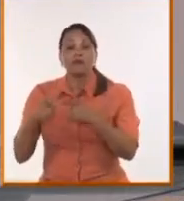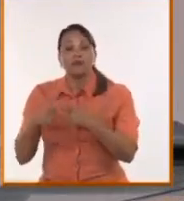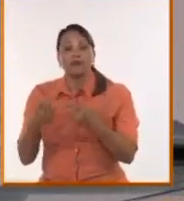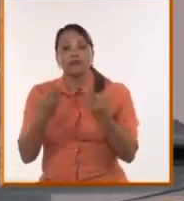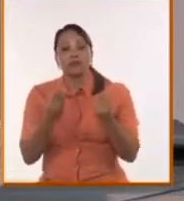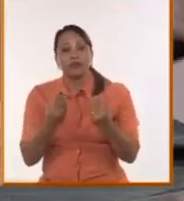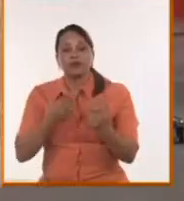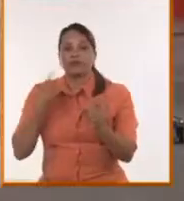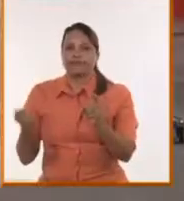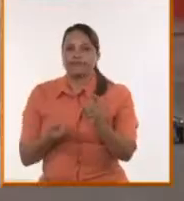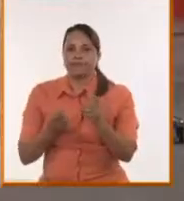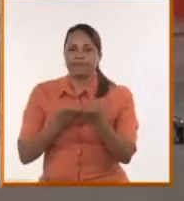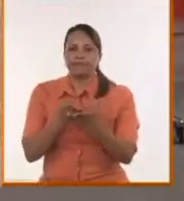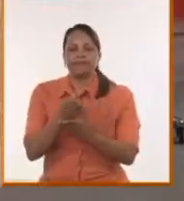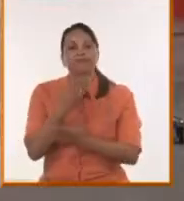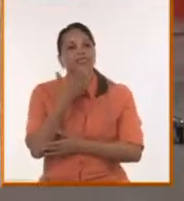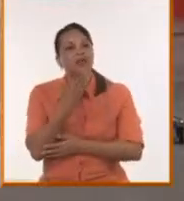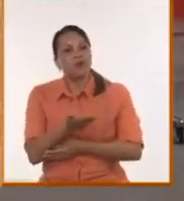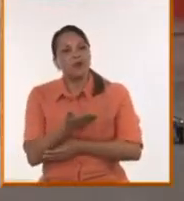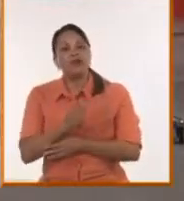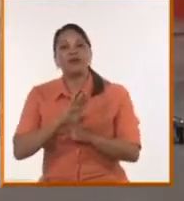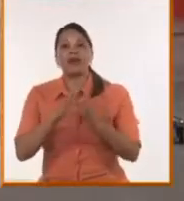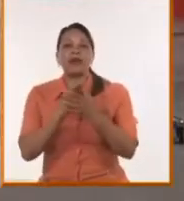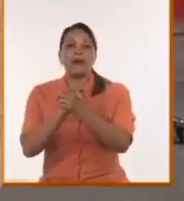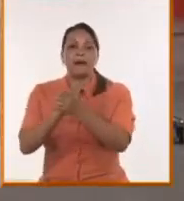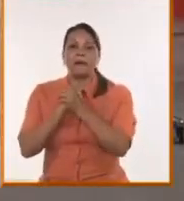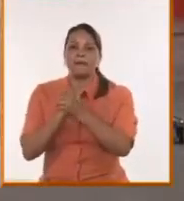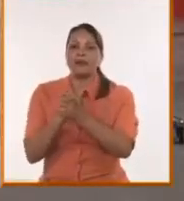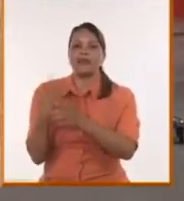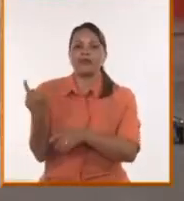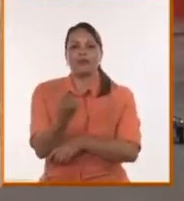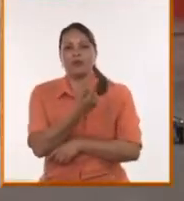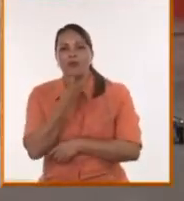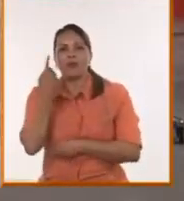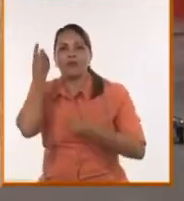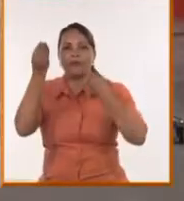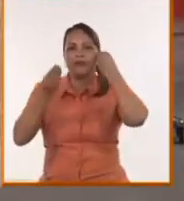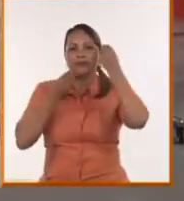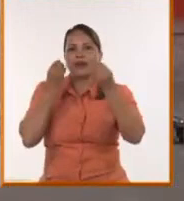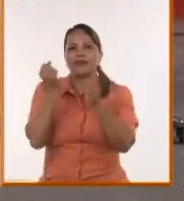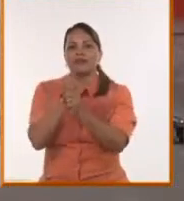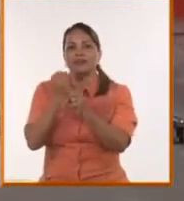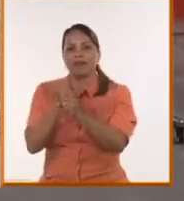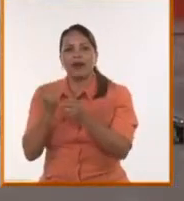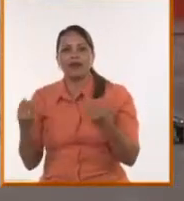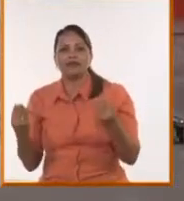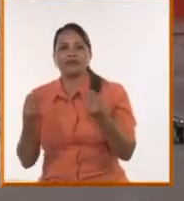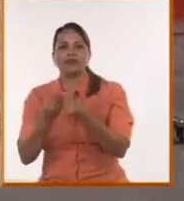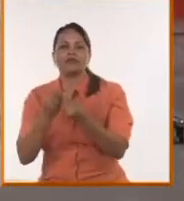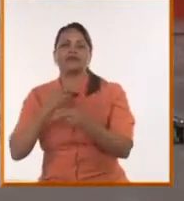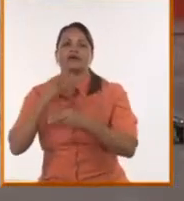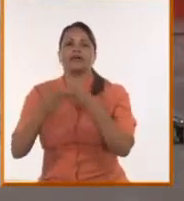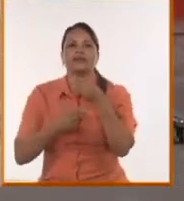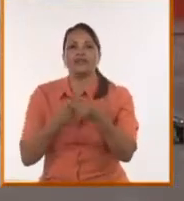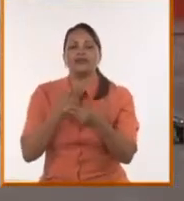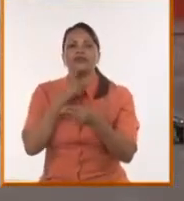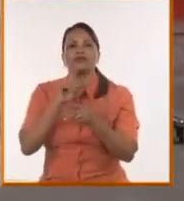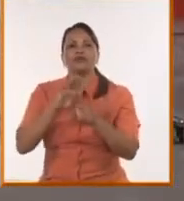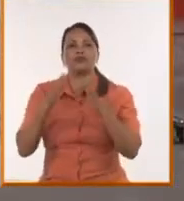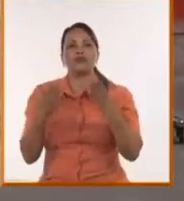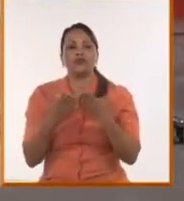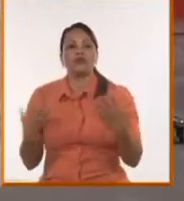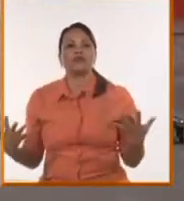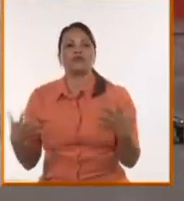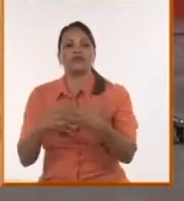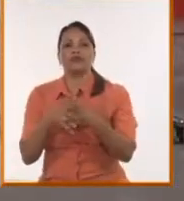mundo. Y qué bueno que haya tantos amigos pensando, trabajando, haciendo, precisamente porque unidos